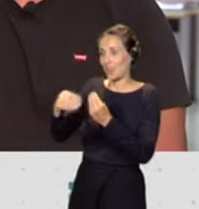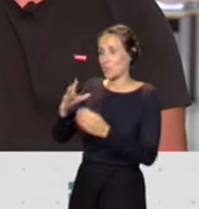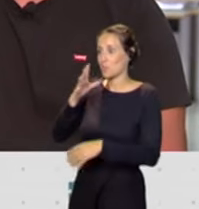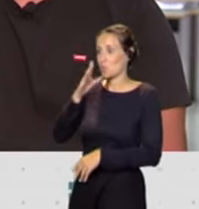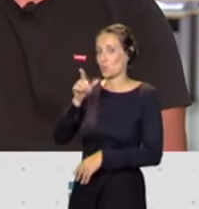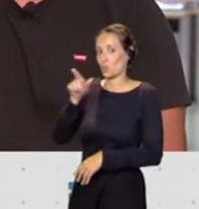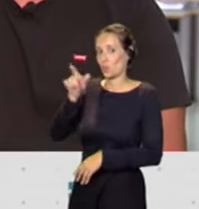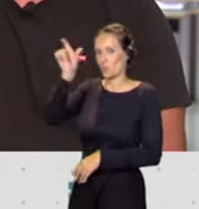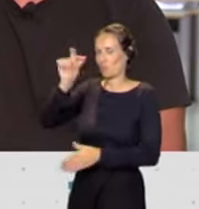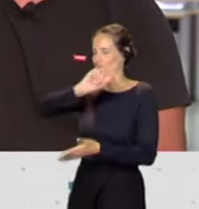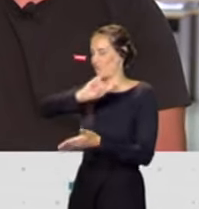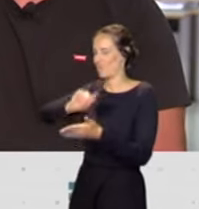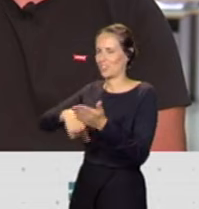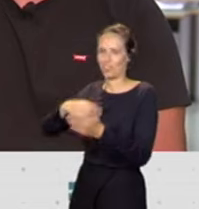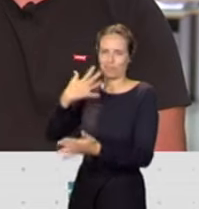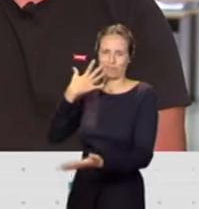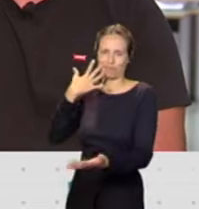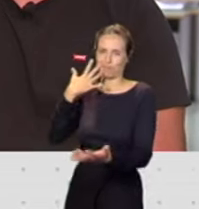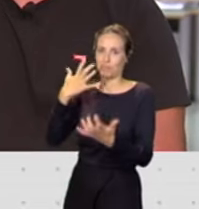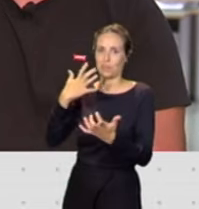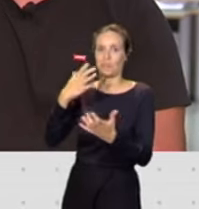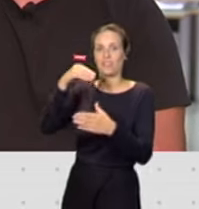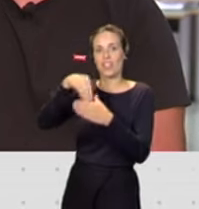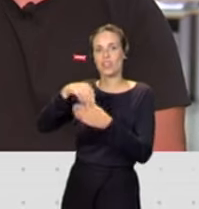de los fichajes relumbrantes del Almogarén.